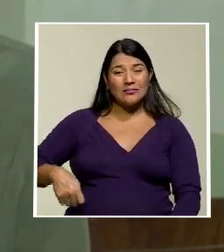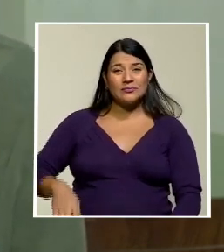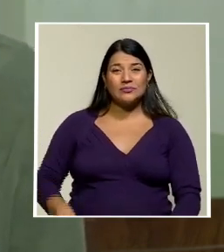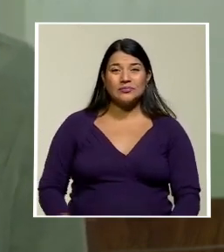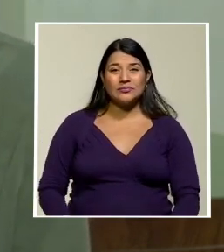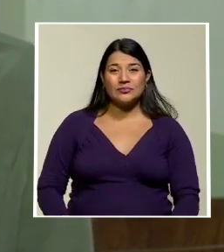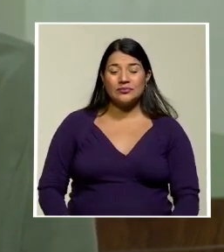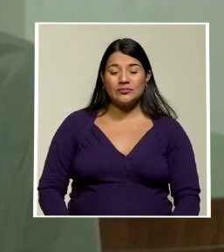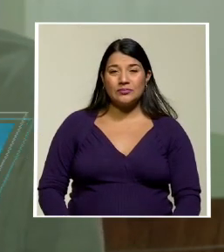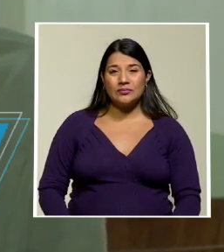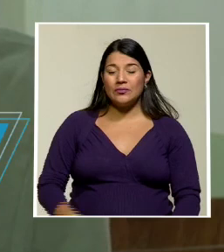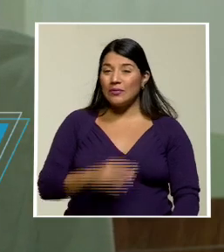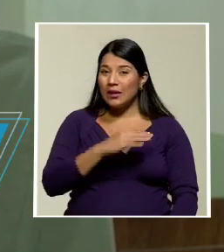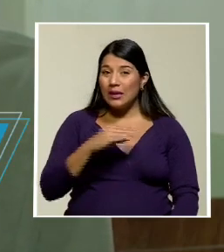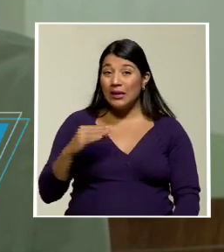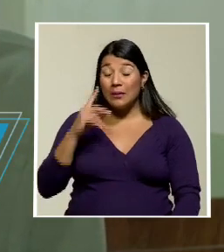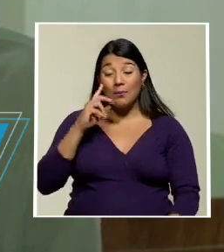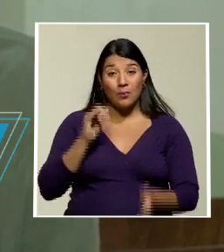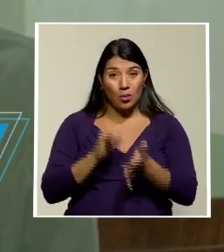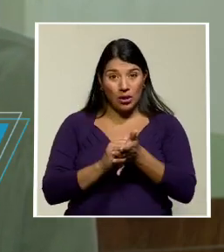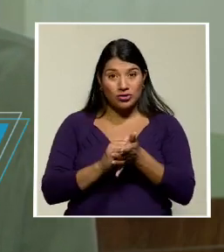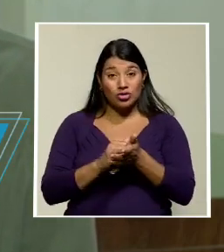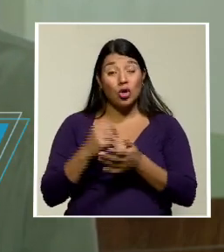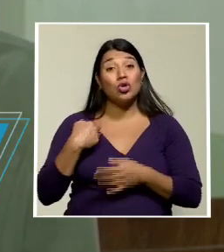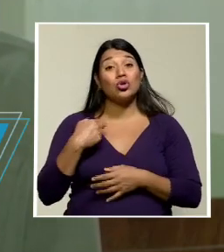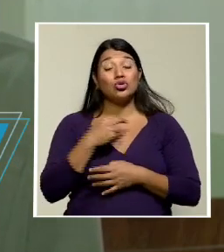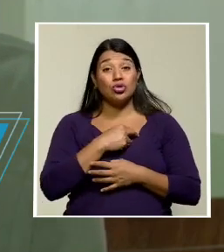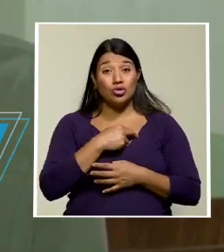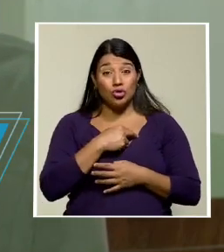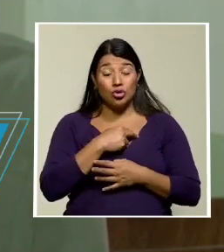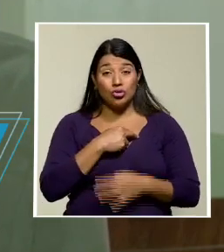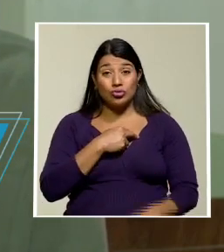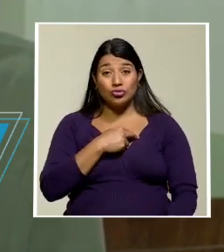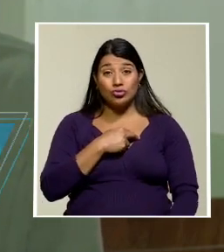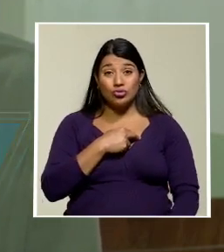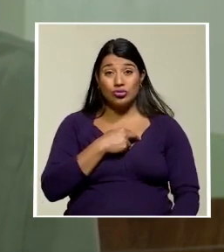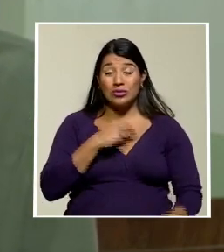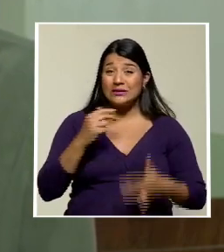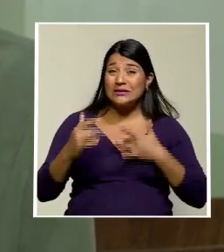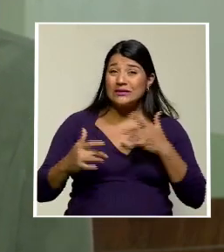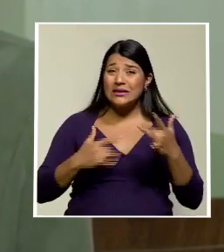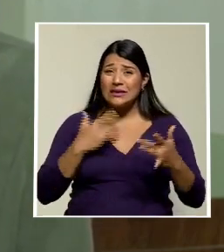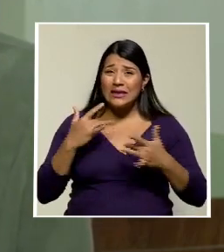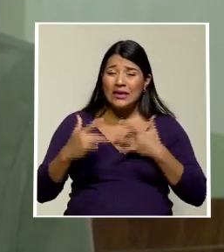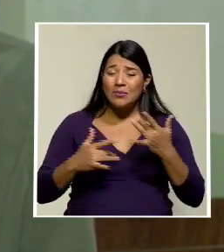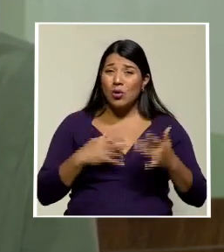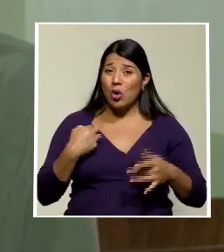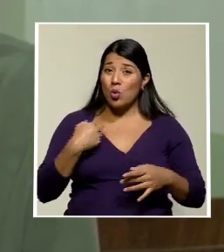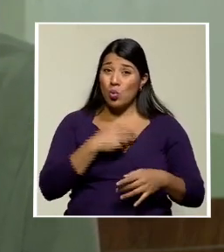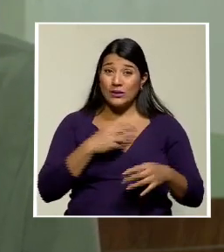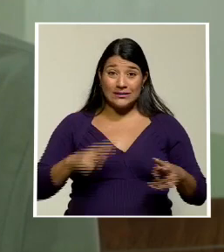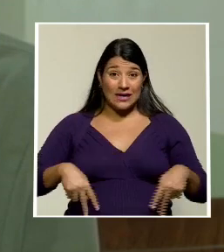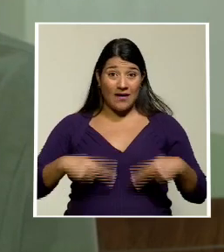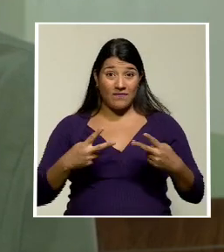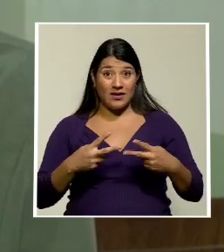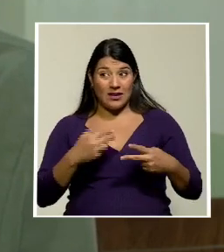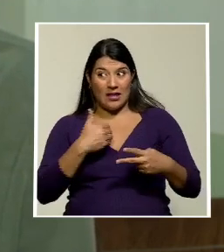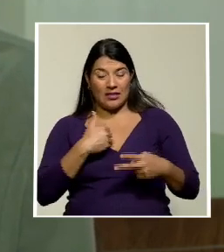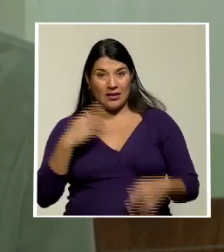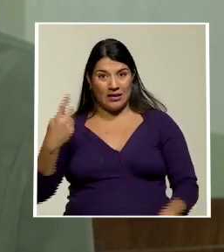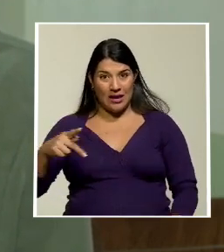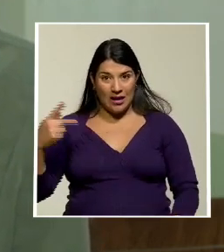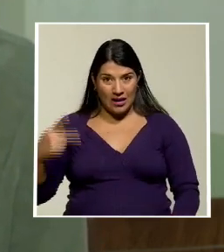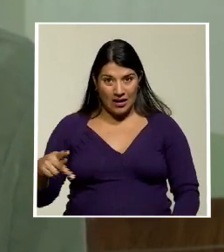Y por eso nosotros sentimos que nuestra vida está amenazada